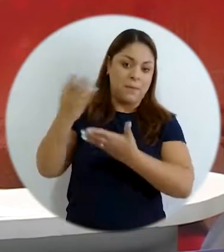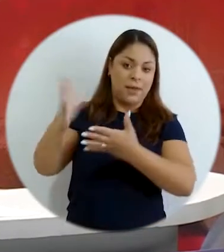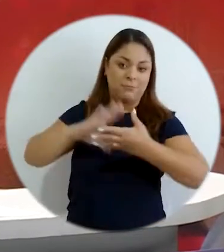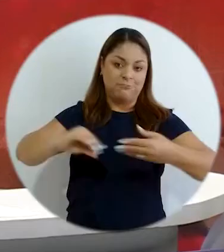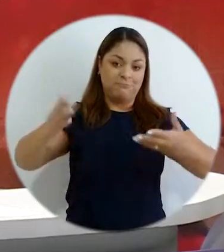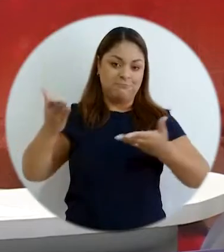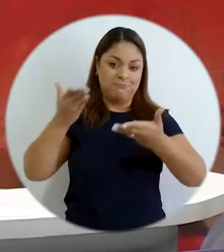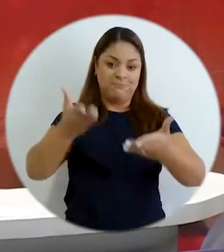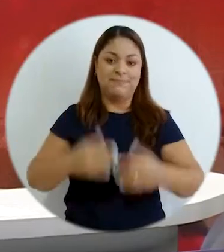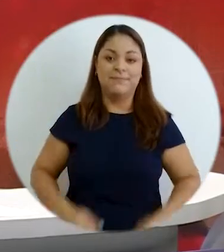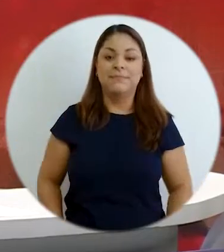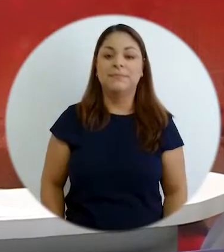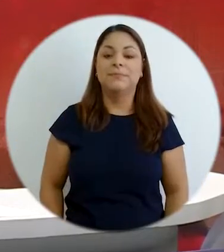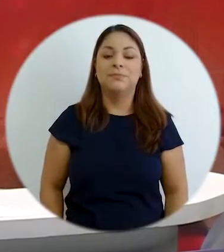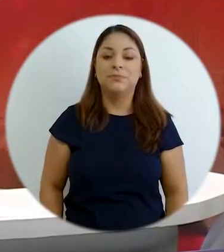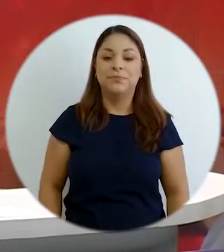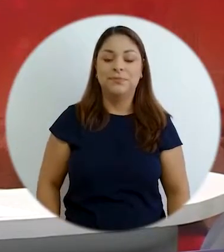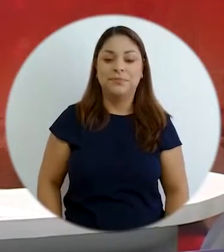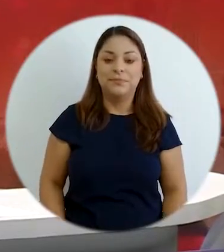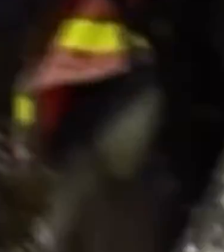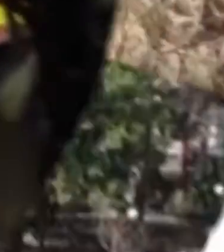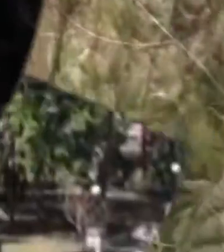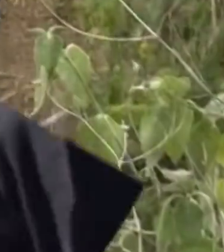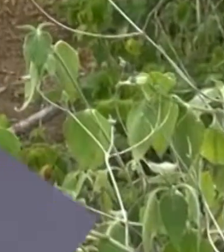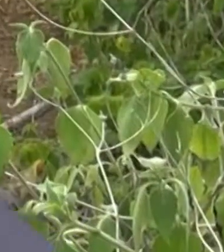Índice de Desarrollo Social. Veamos lo que nos contó.